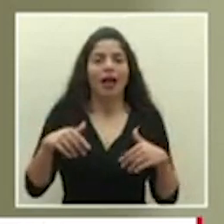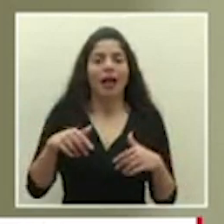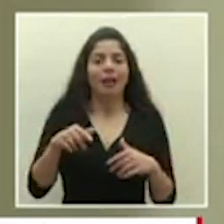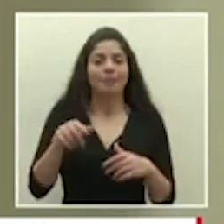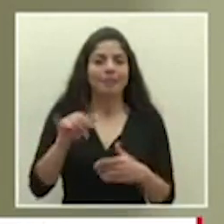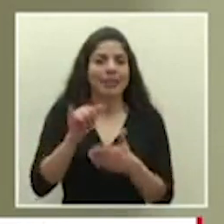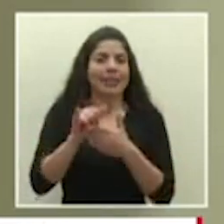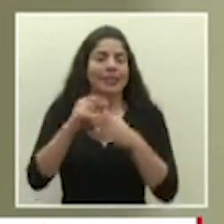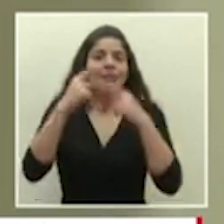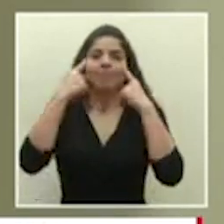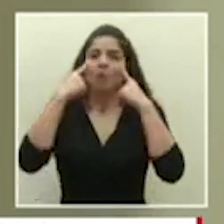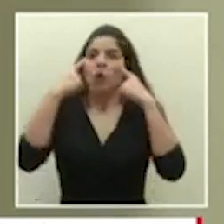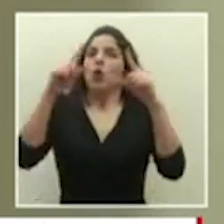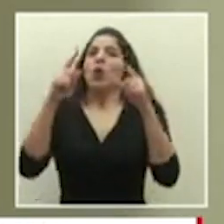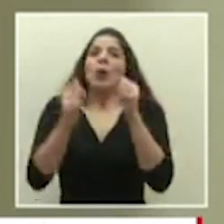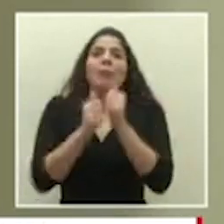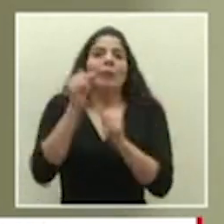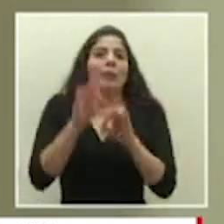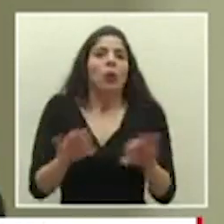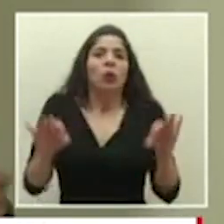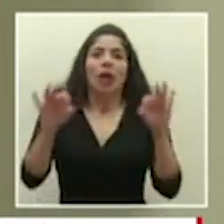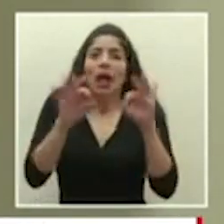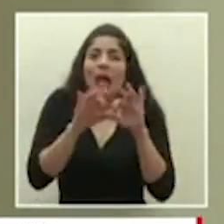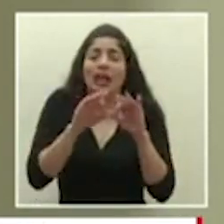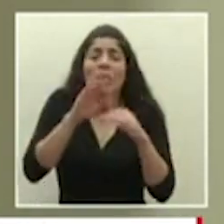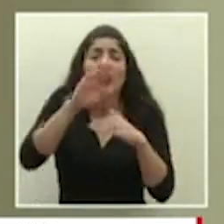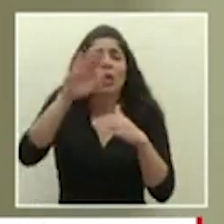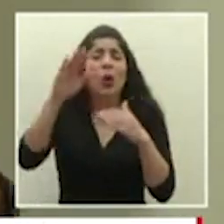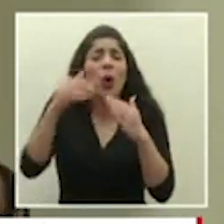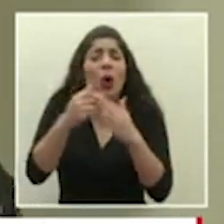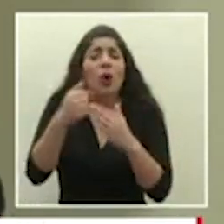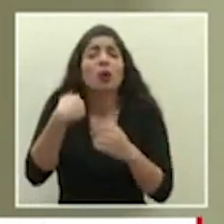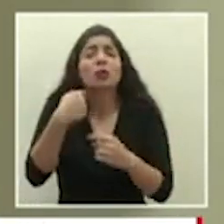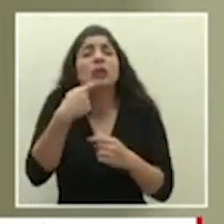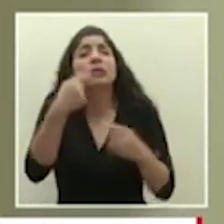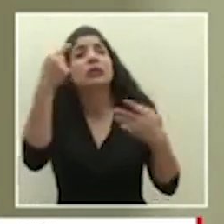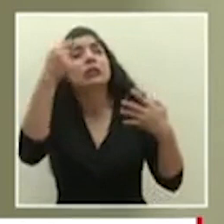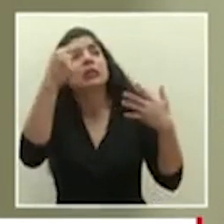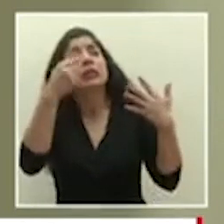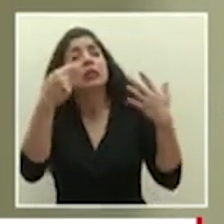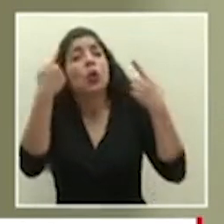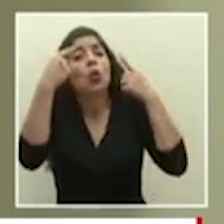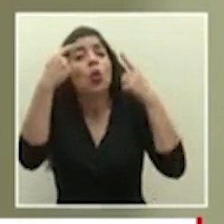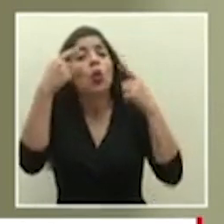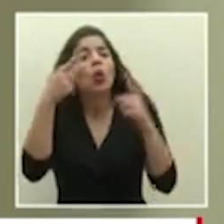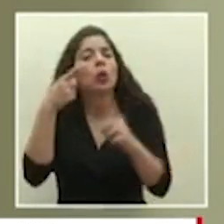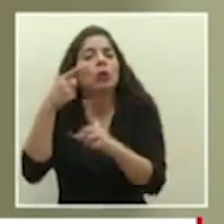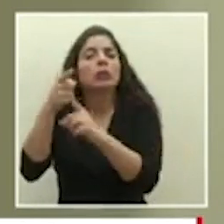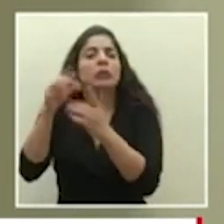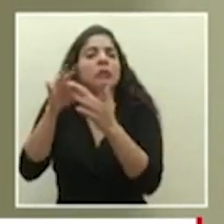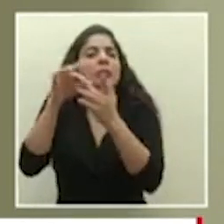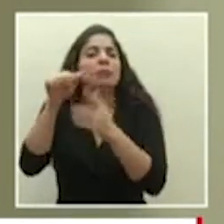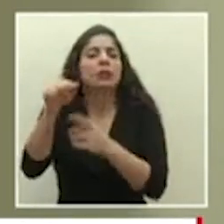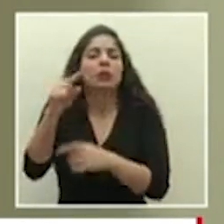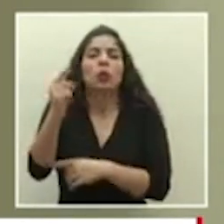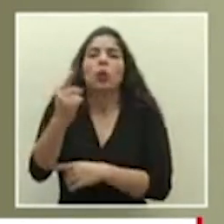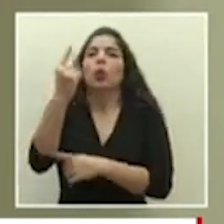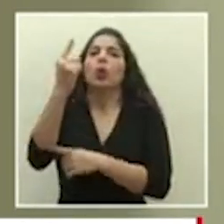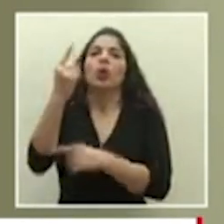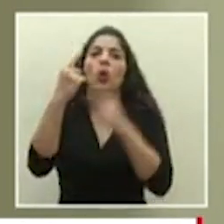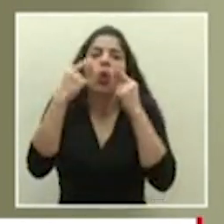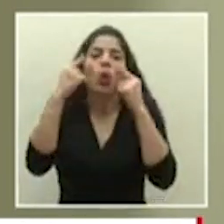el logro más más importante o sea todo lo que puedo yo decirle de logros al final se concentran en ese logro único y